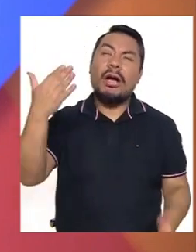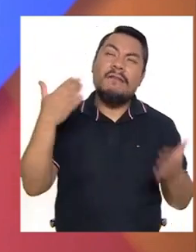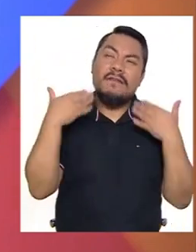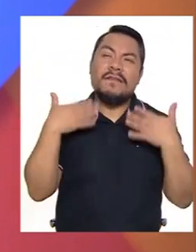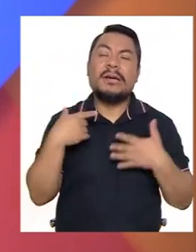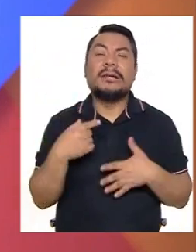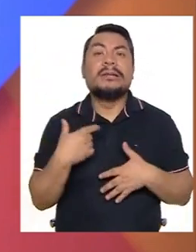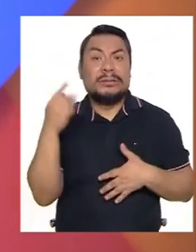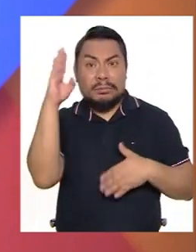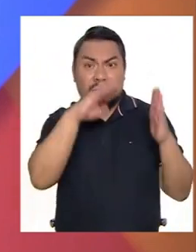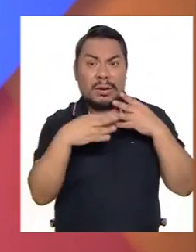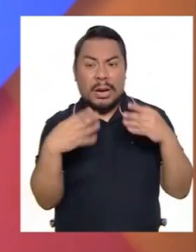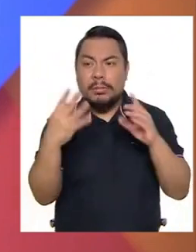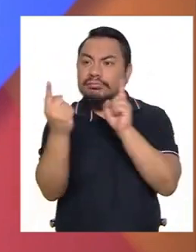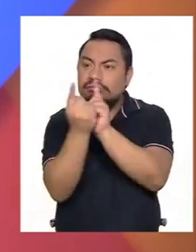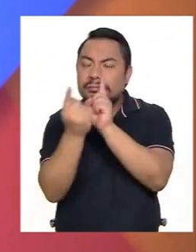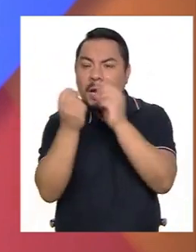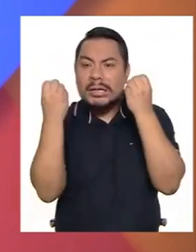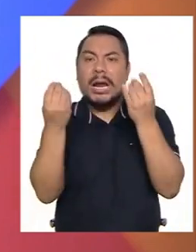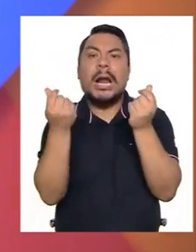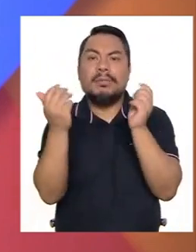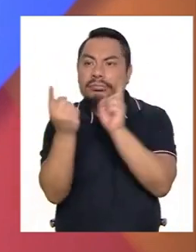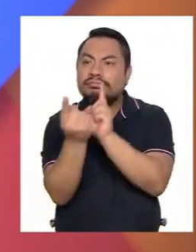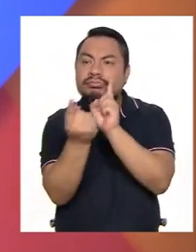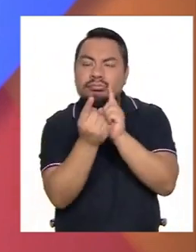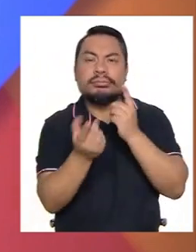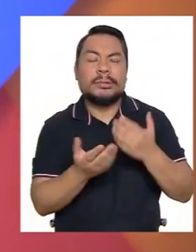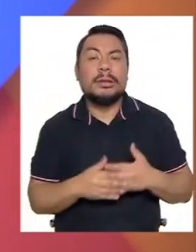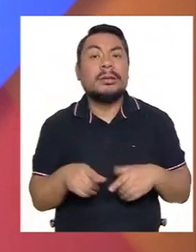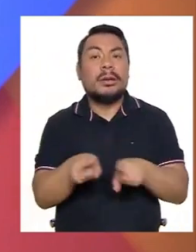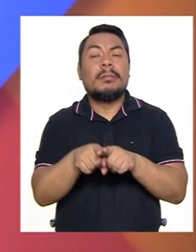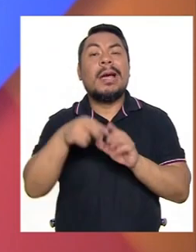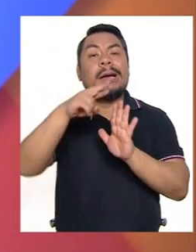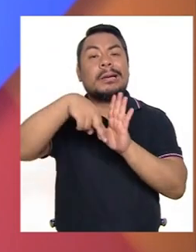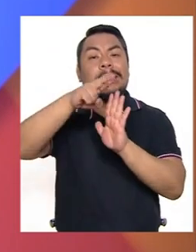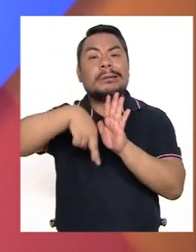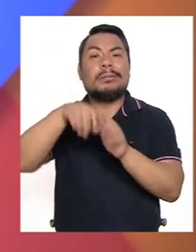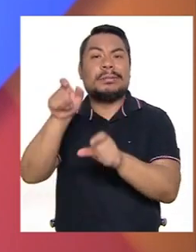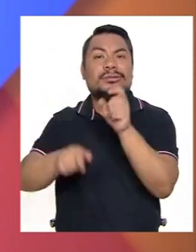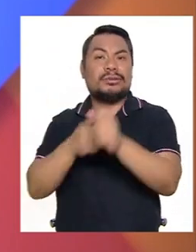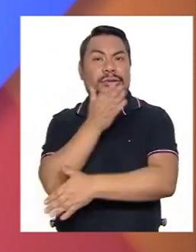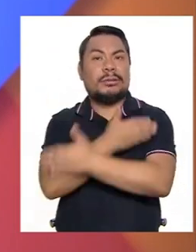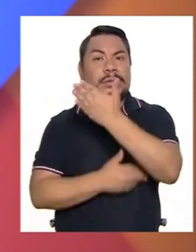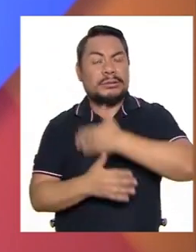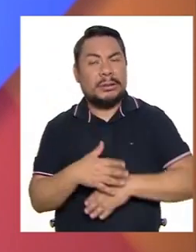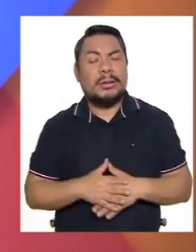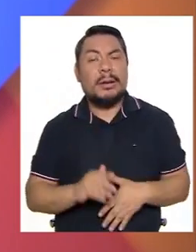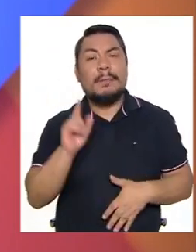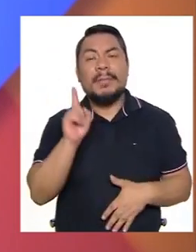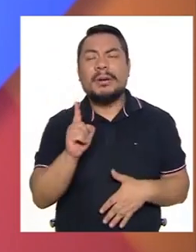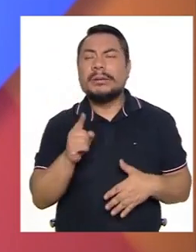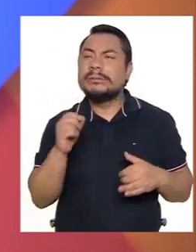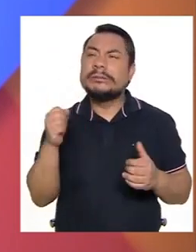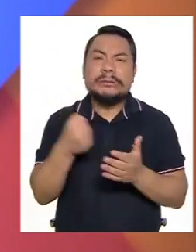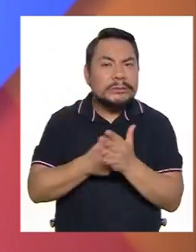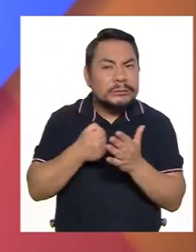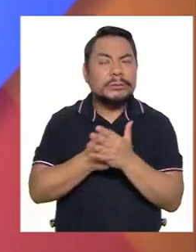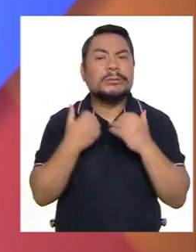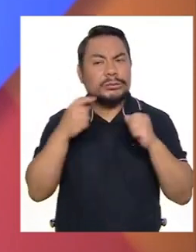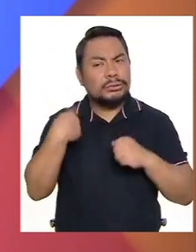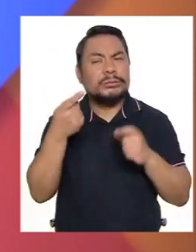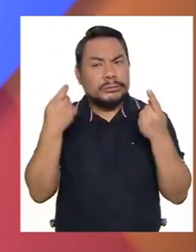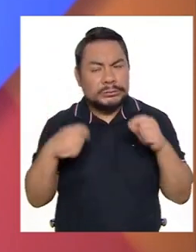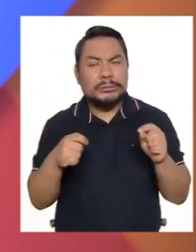Tratamos de atender rápidamente, también tenemos el registro de personas con discapacidad, pero en la medida de lo posible estamos